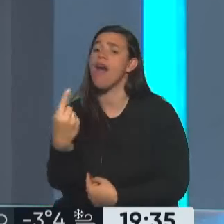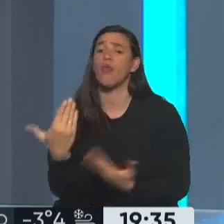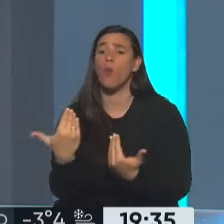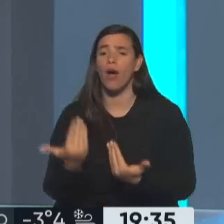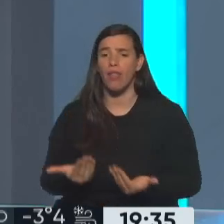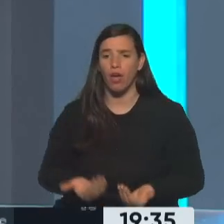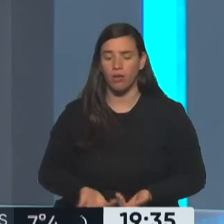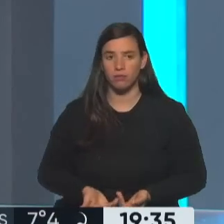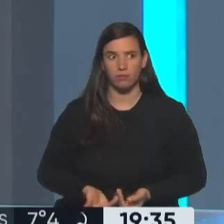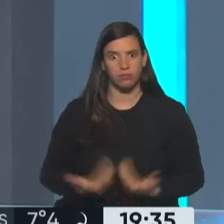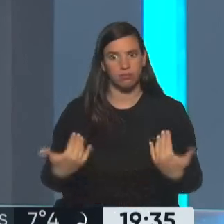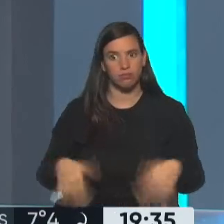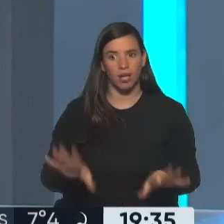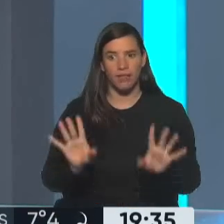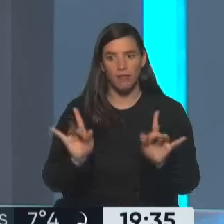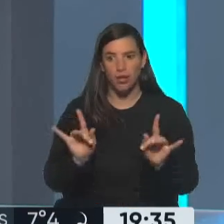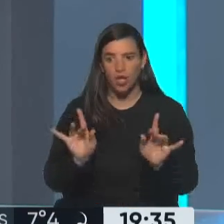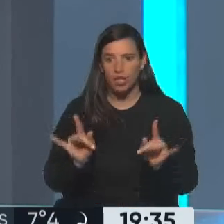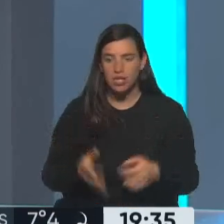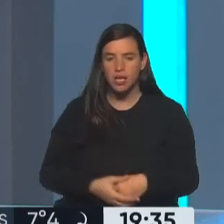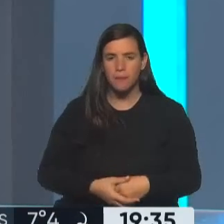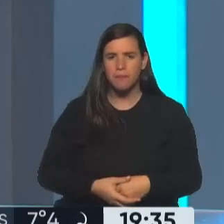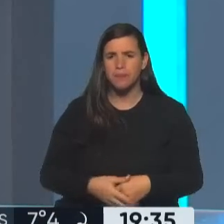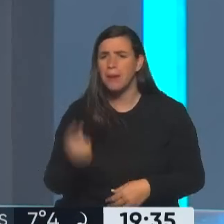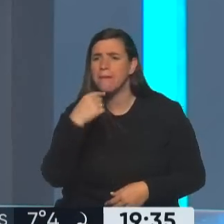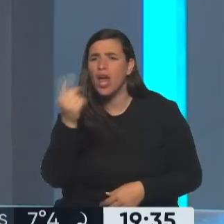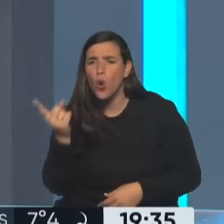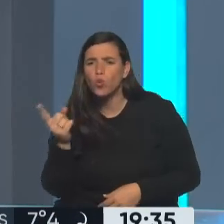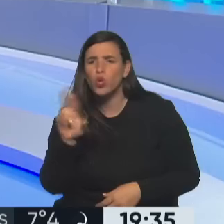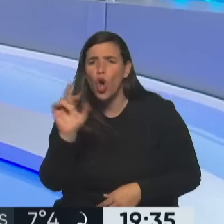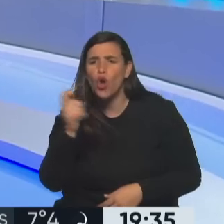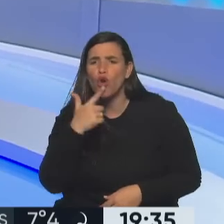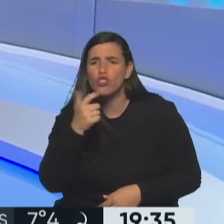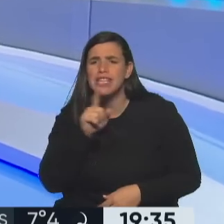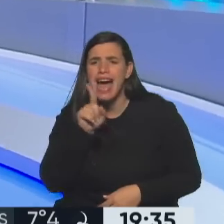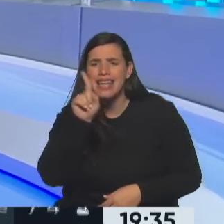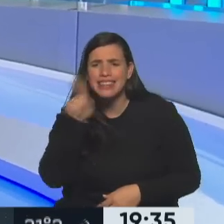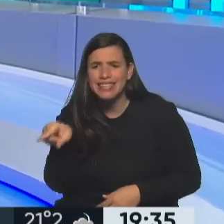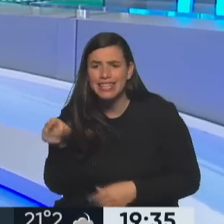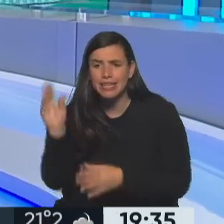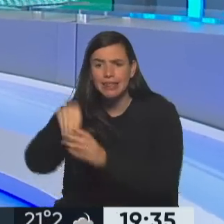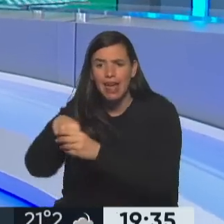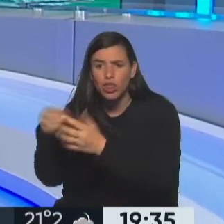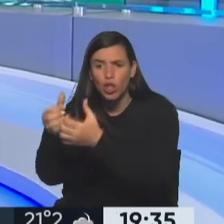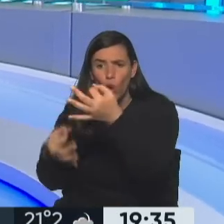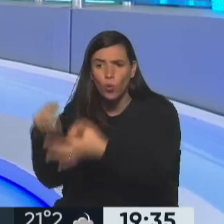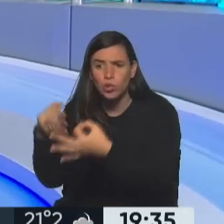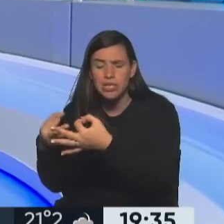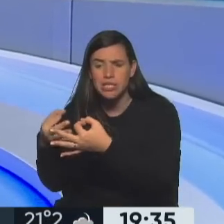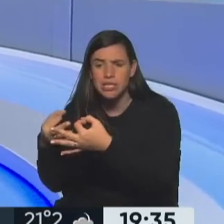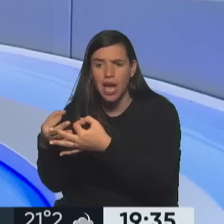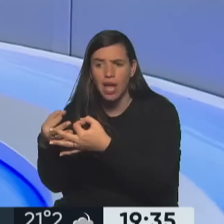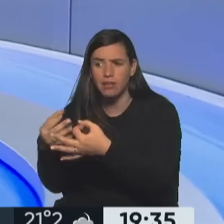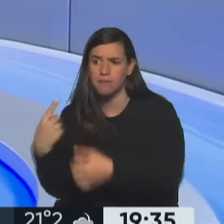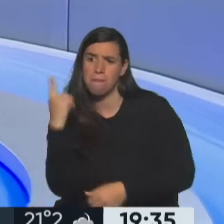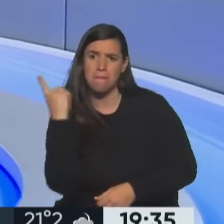Qué difícil. ¿Cómo a Rosati? Si Rosati está en la... Ah, Rosati también va a intervenir en la provincia. Sé que